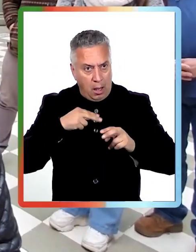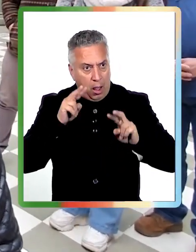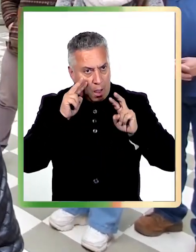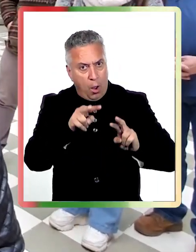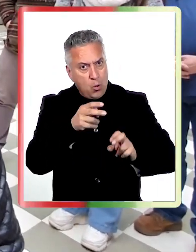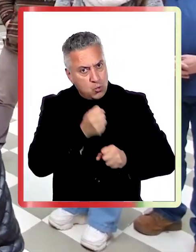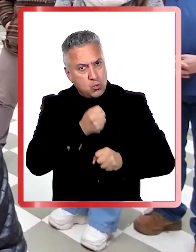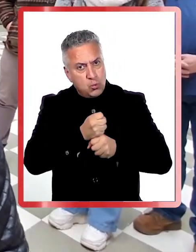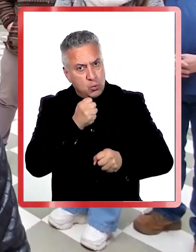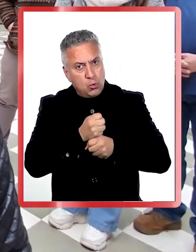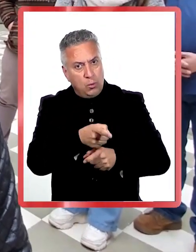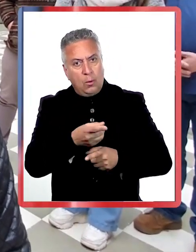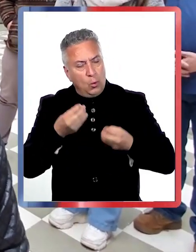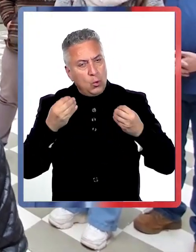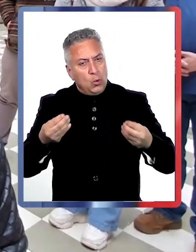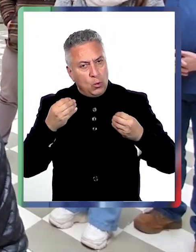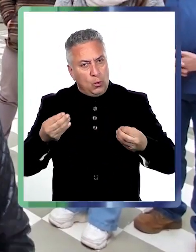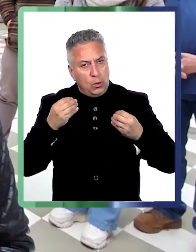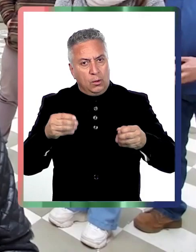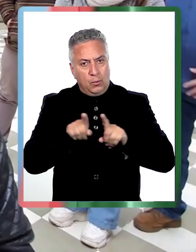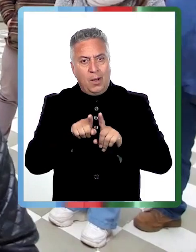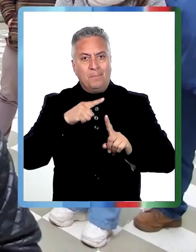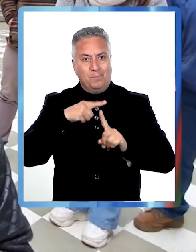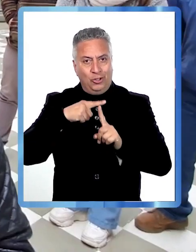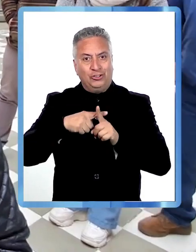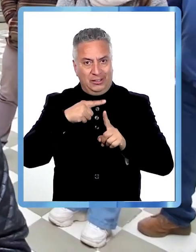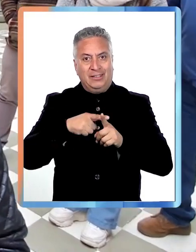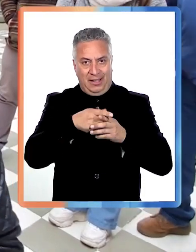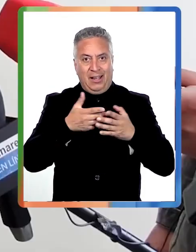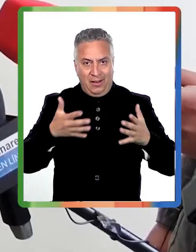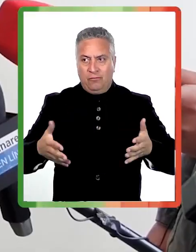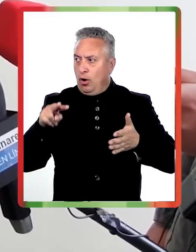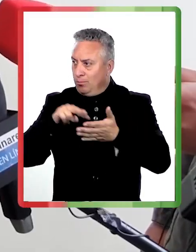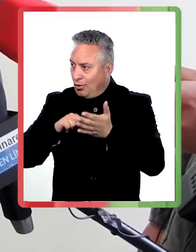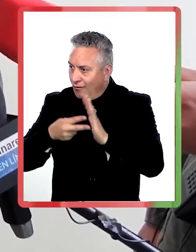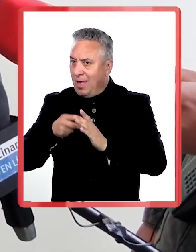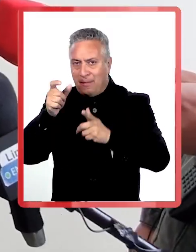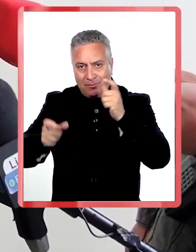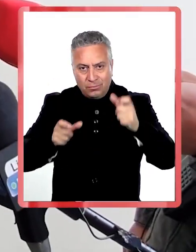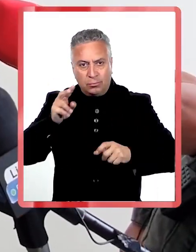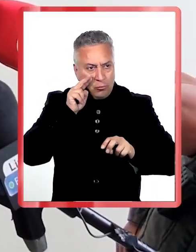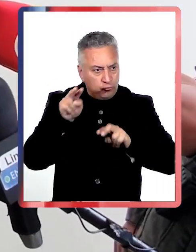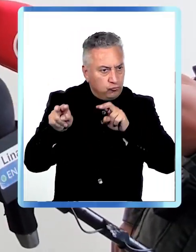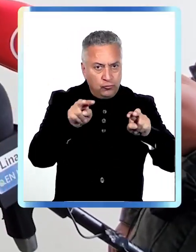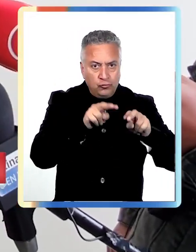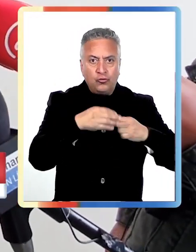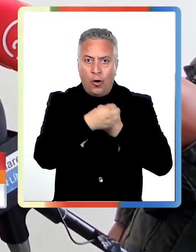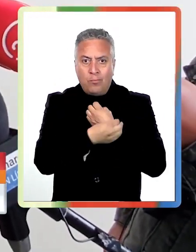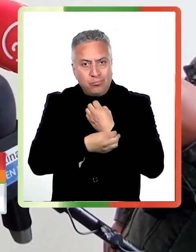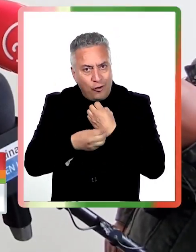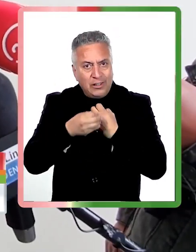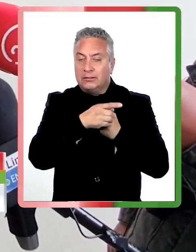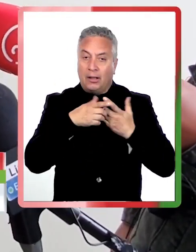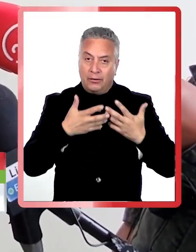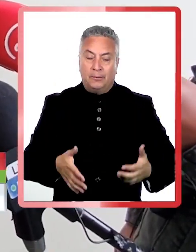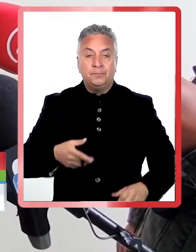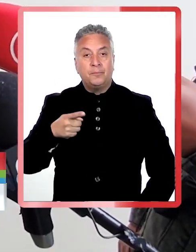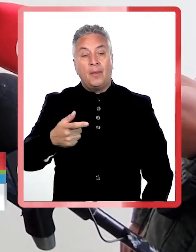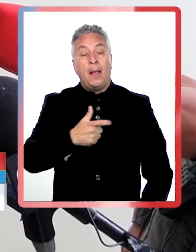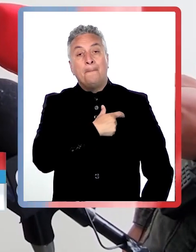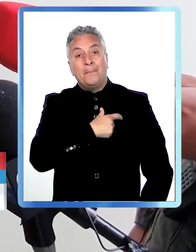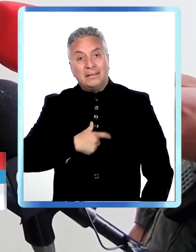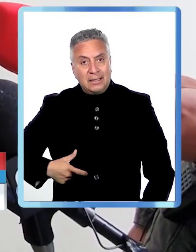ella ha enfrentado los problemas que aquejan a la provincia. Desde la presidencia se evalúan en reserva desde la